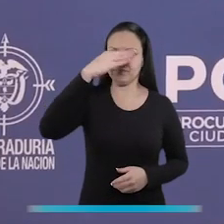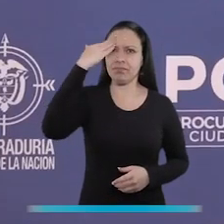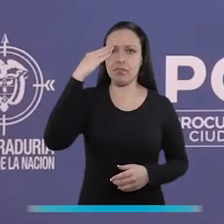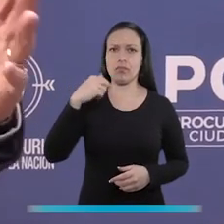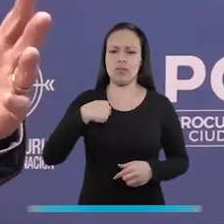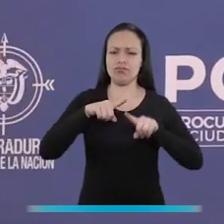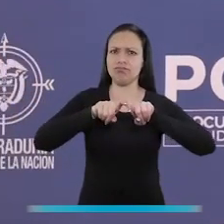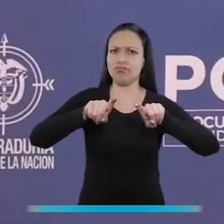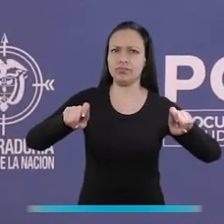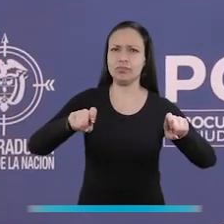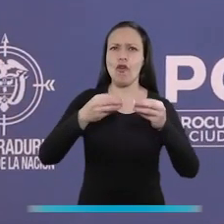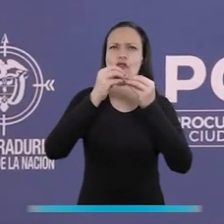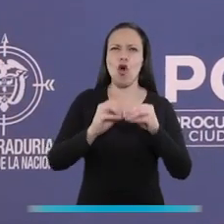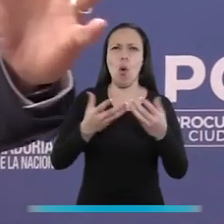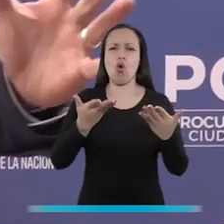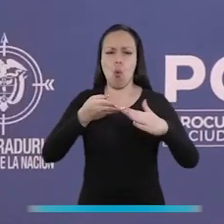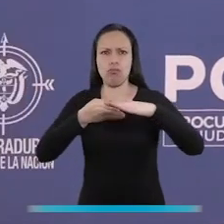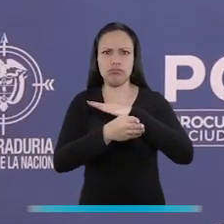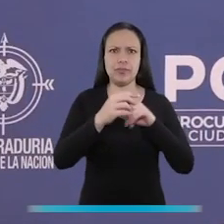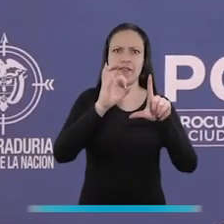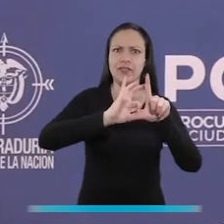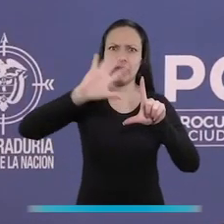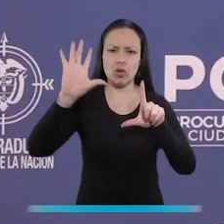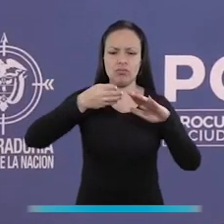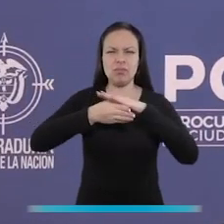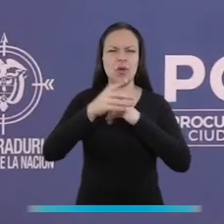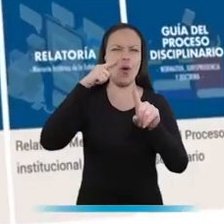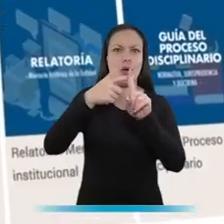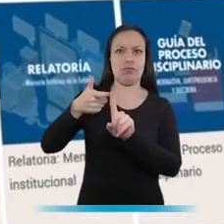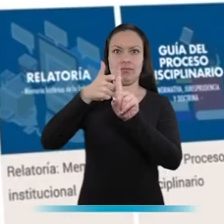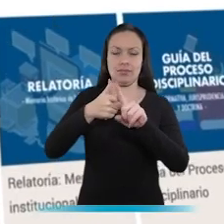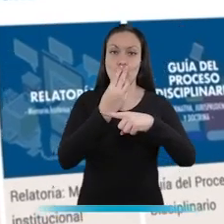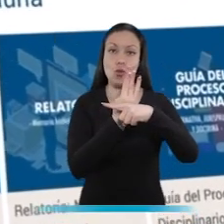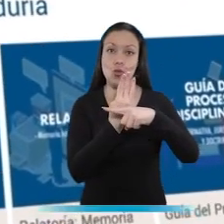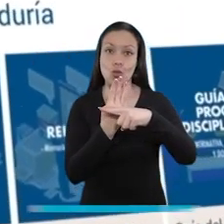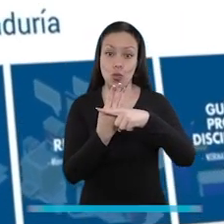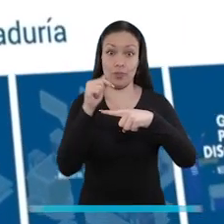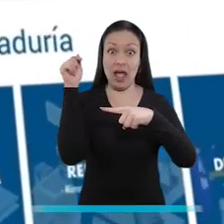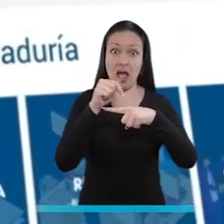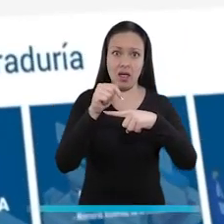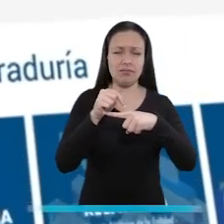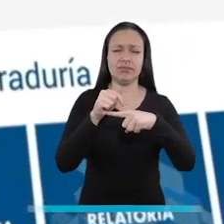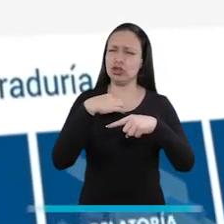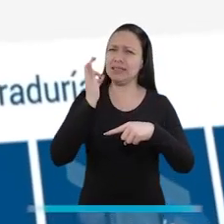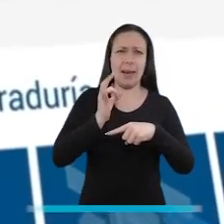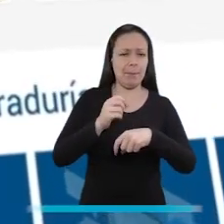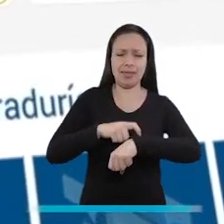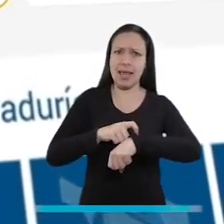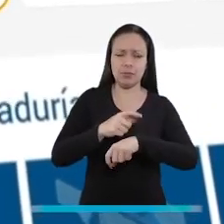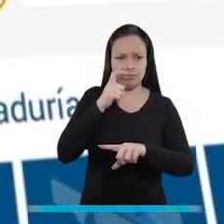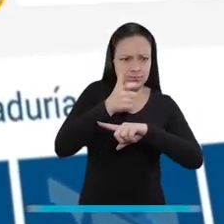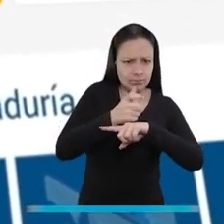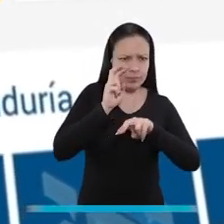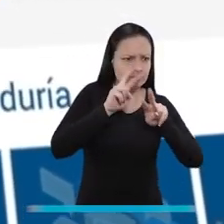En primer lugar tenemos pues todos los mecanismos y los canales digitales, la entrada a la Procuraduría por nuestra página web que revisamos